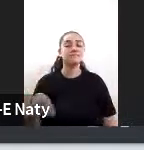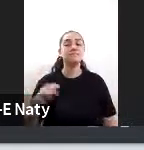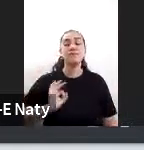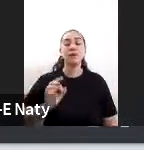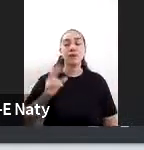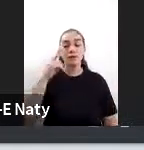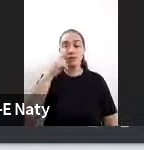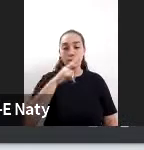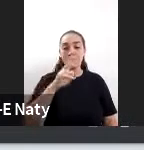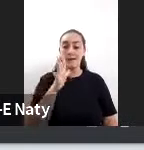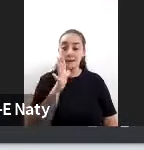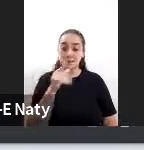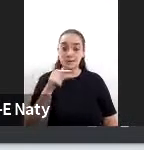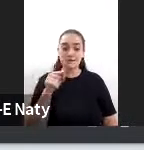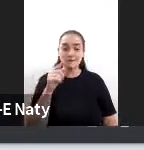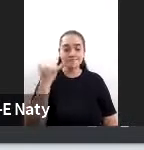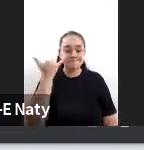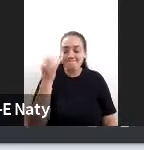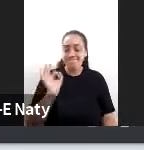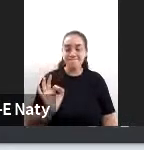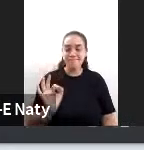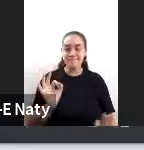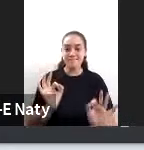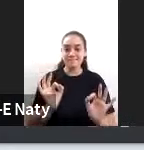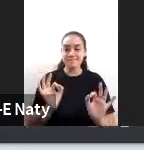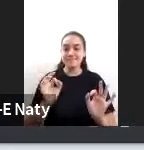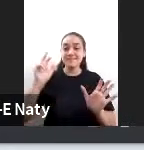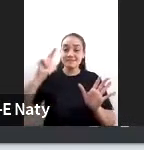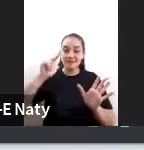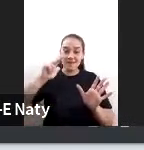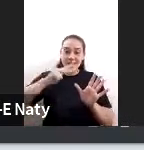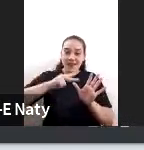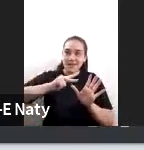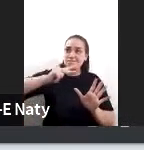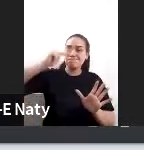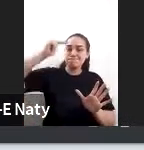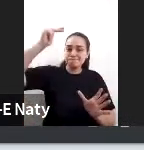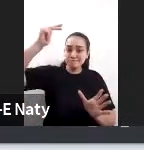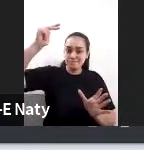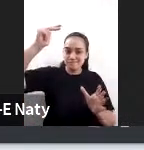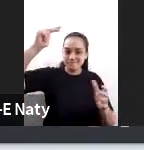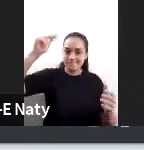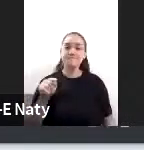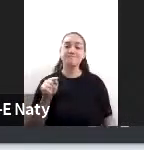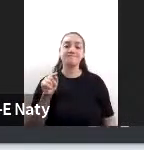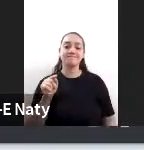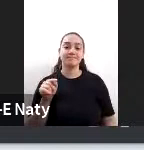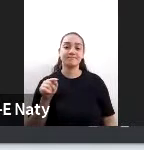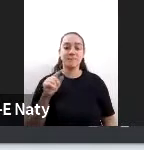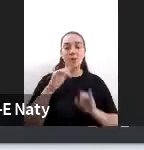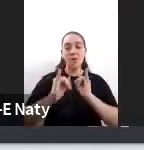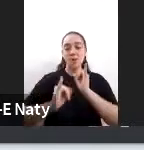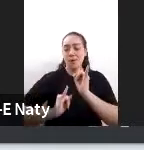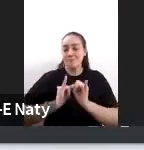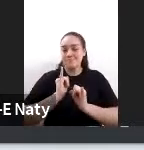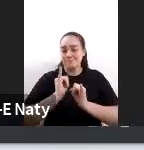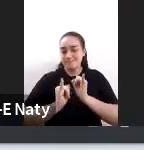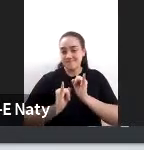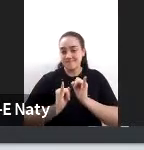estaba listo el satélite para lanzarse por lo cual ahí les cuento que surgieron algunos